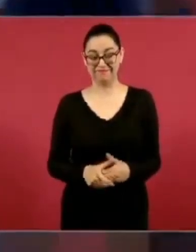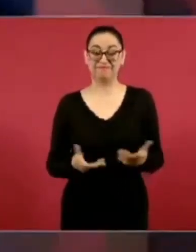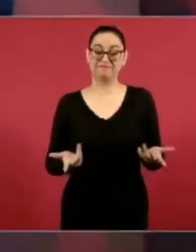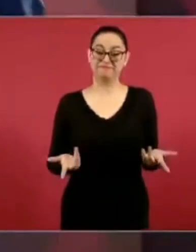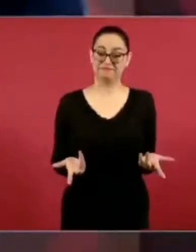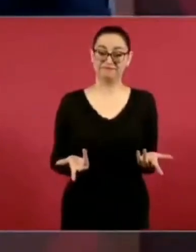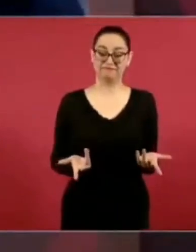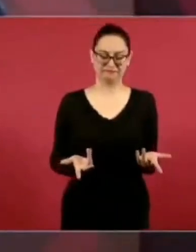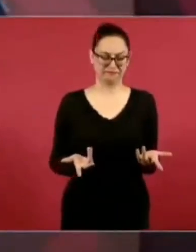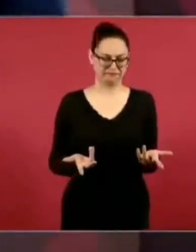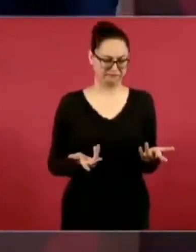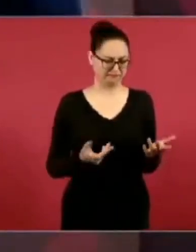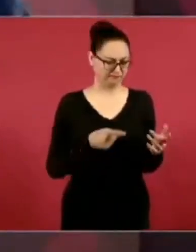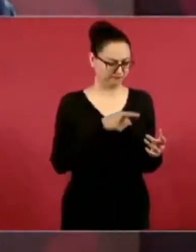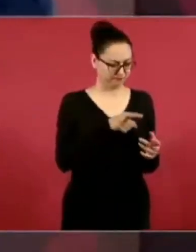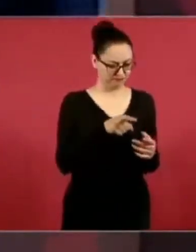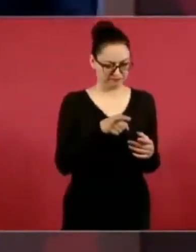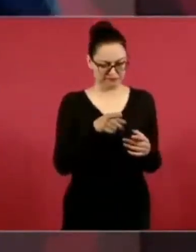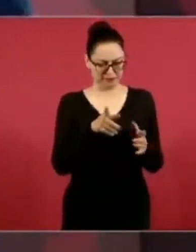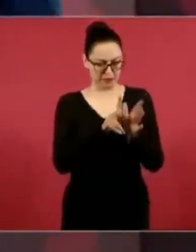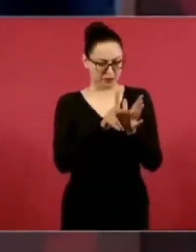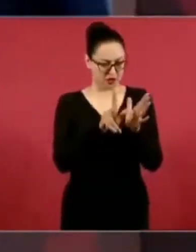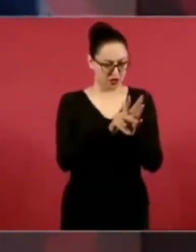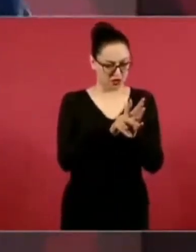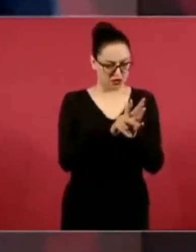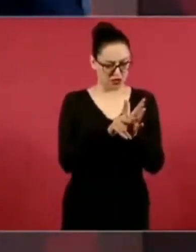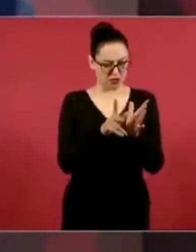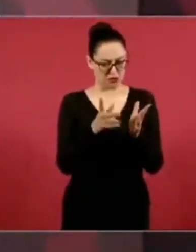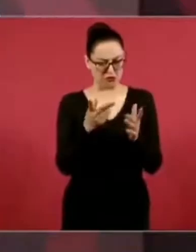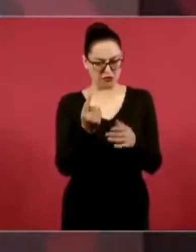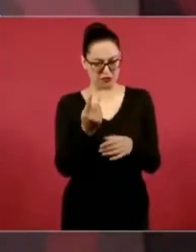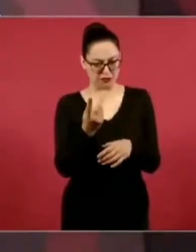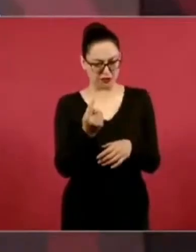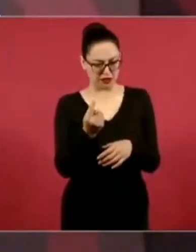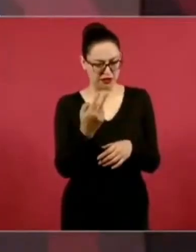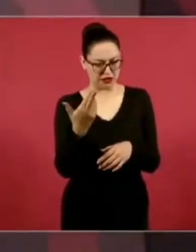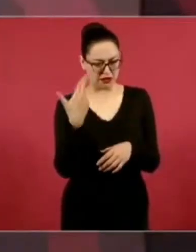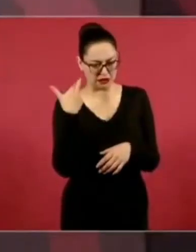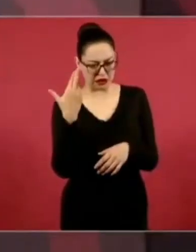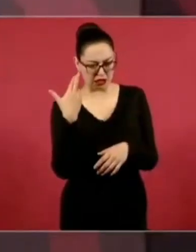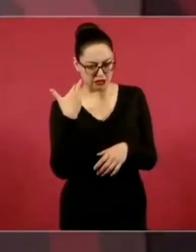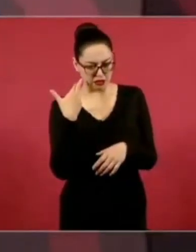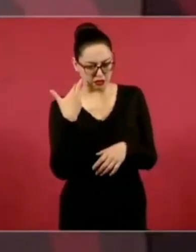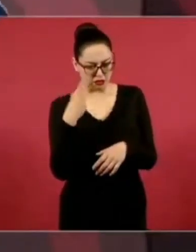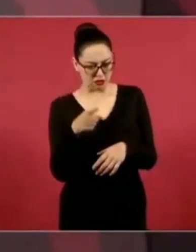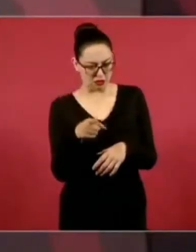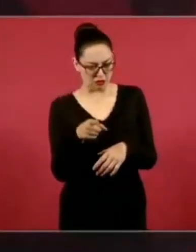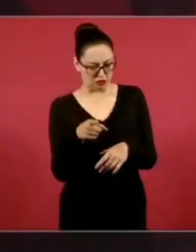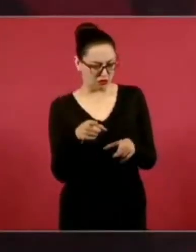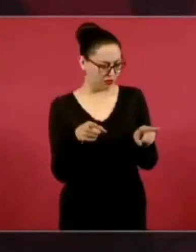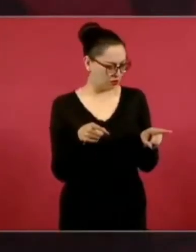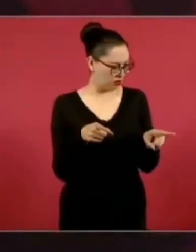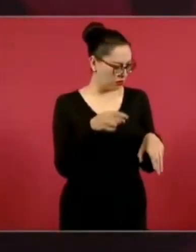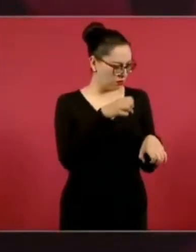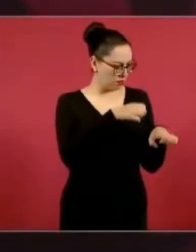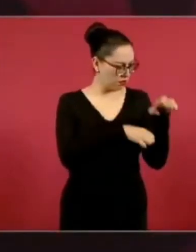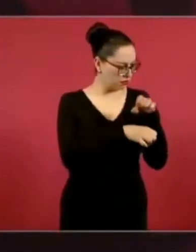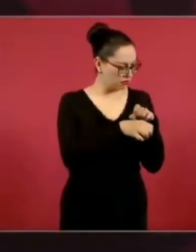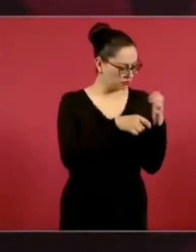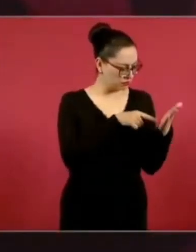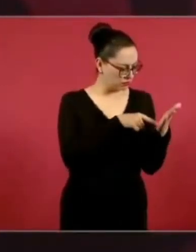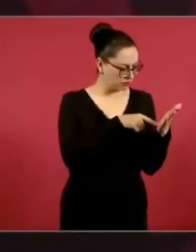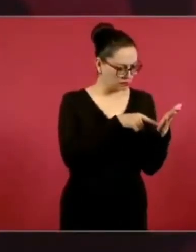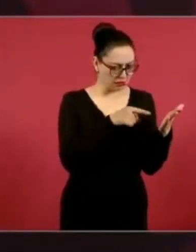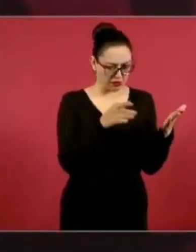hay una correlación estrecha, o sea, se alimentan, se